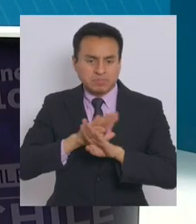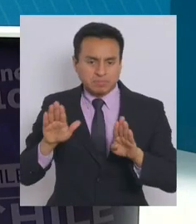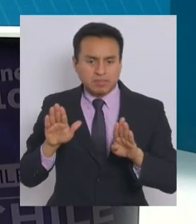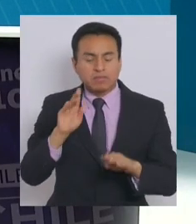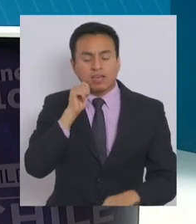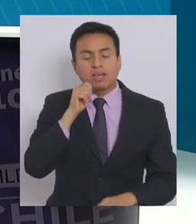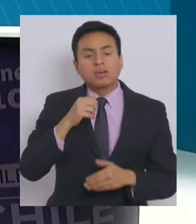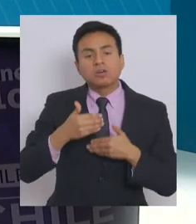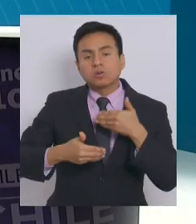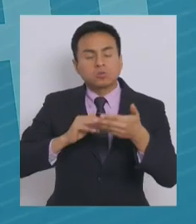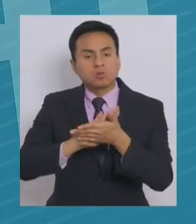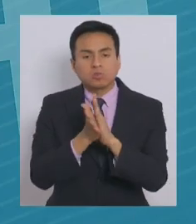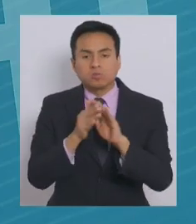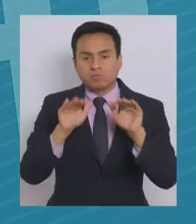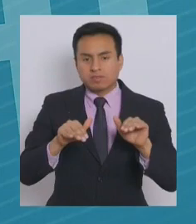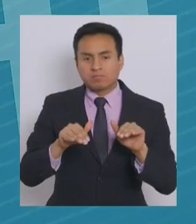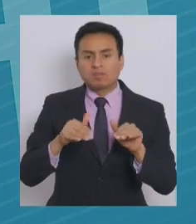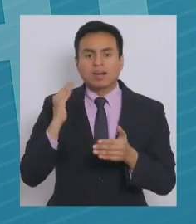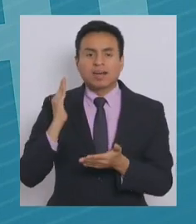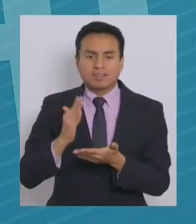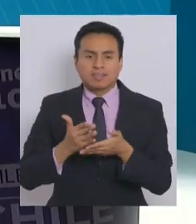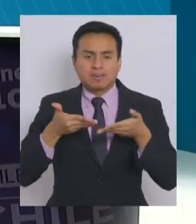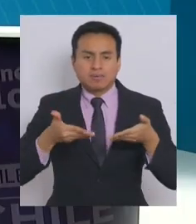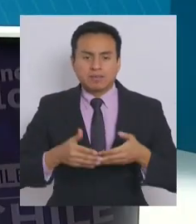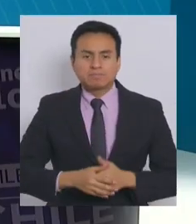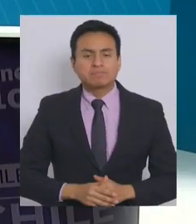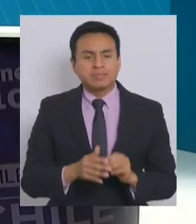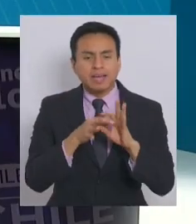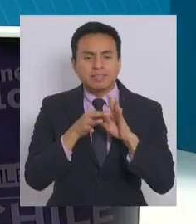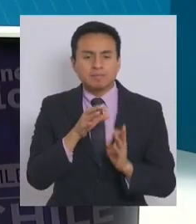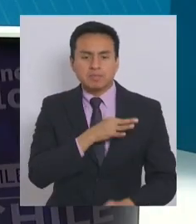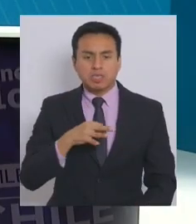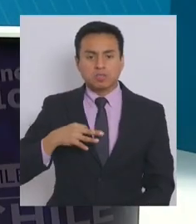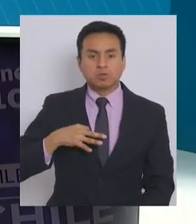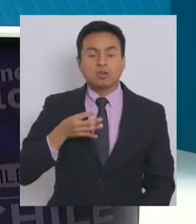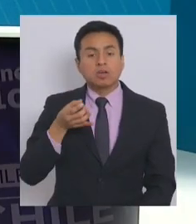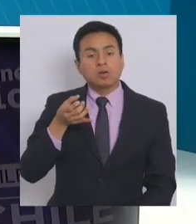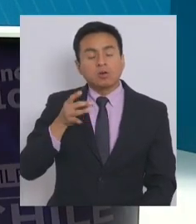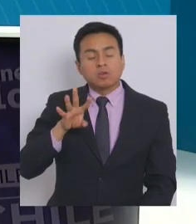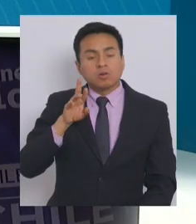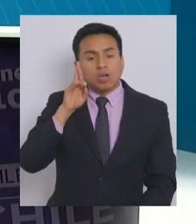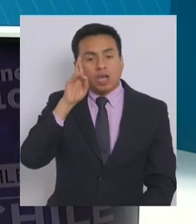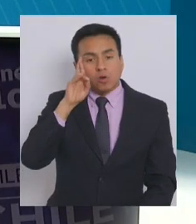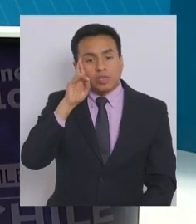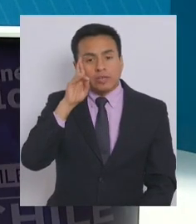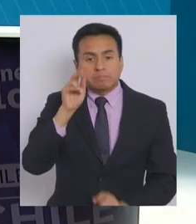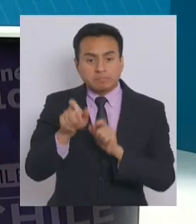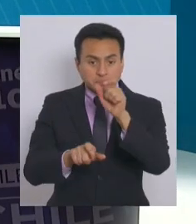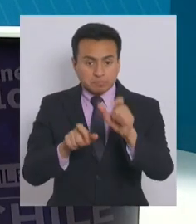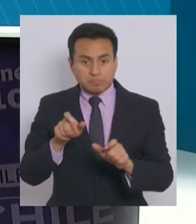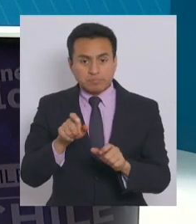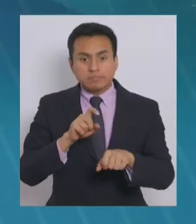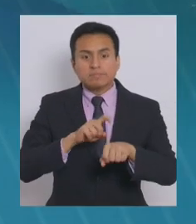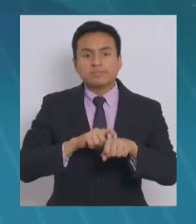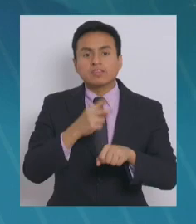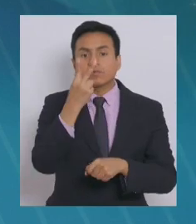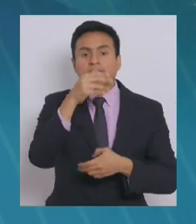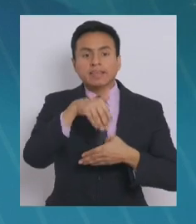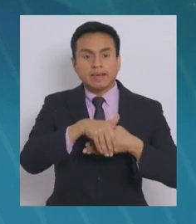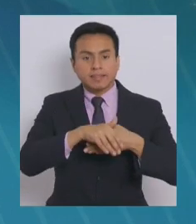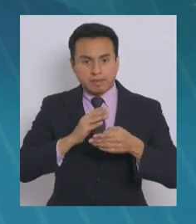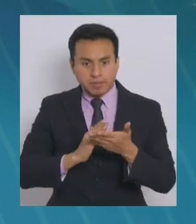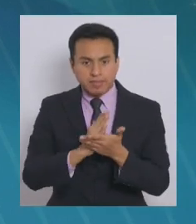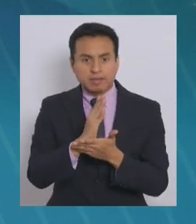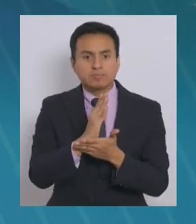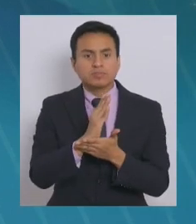supuesto, todo siga tal cual como lo hemos tenido hasta ahora. Muchas gracias, Ministro. Solo recordar también que a partir de las dos de la tarde